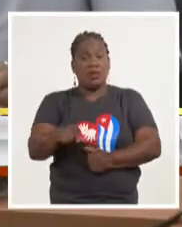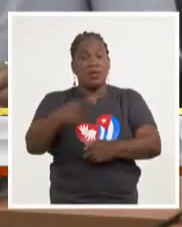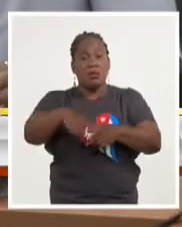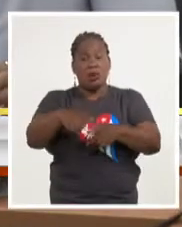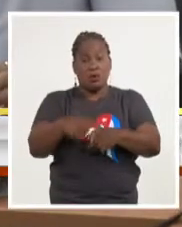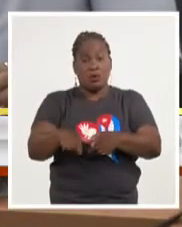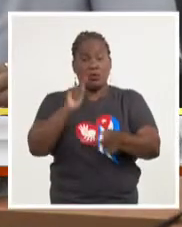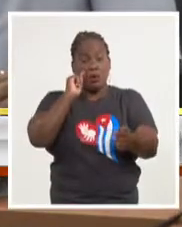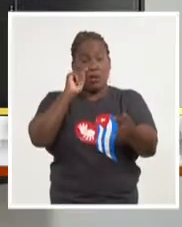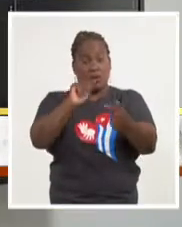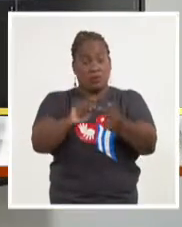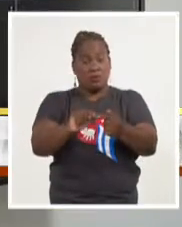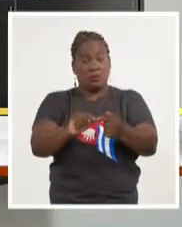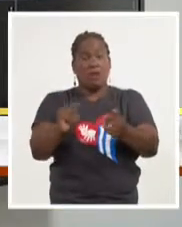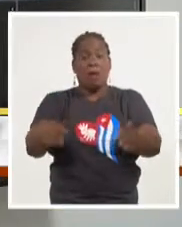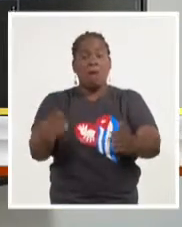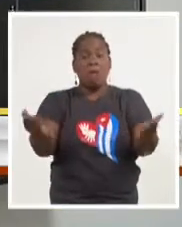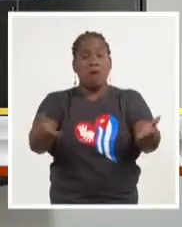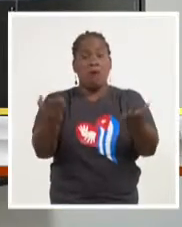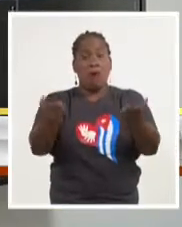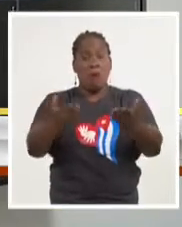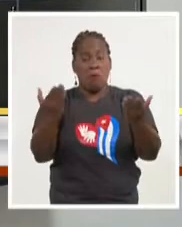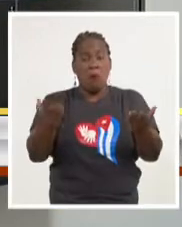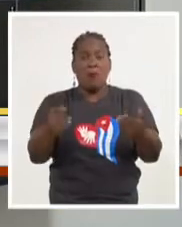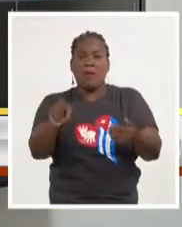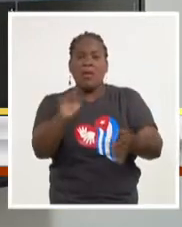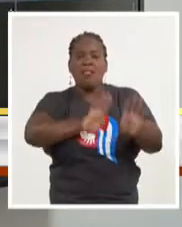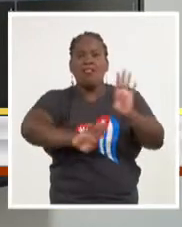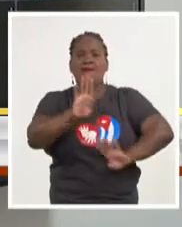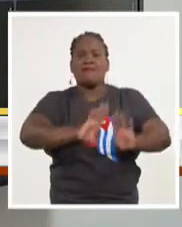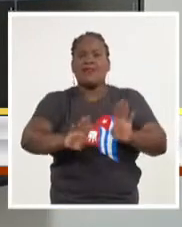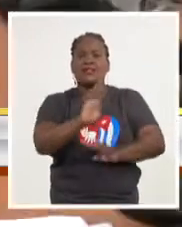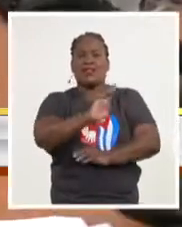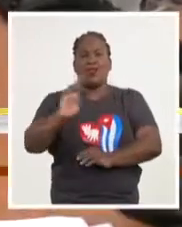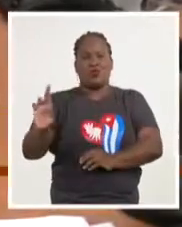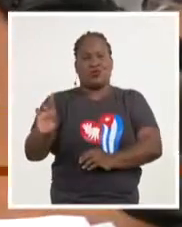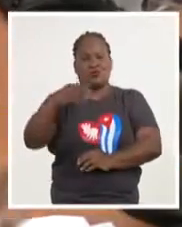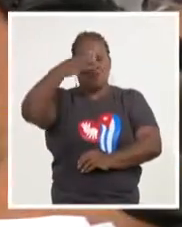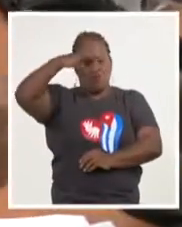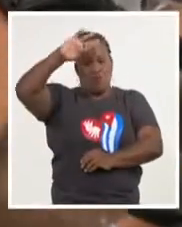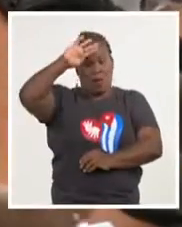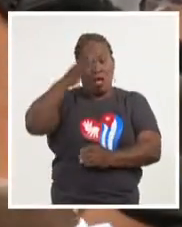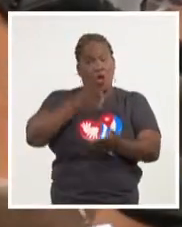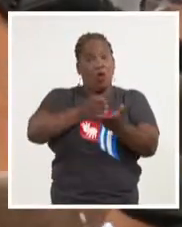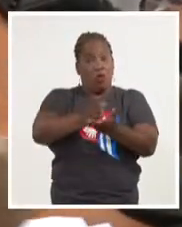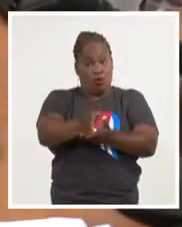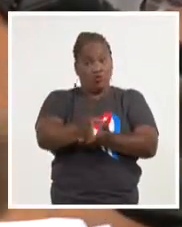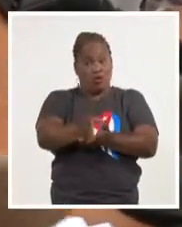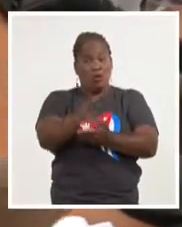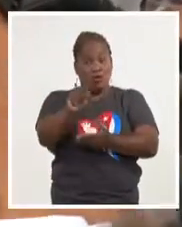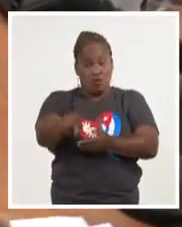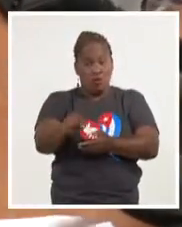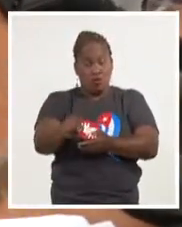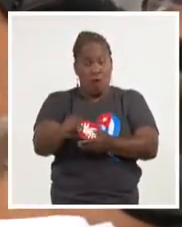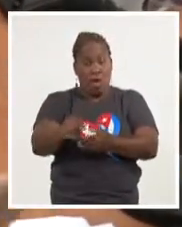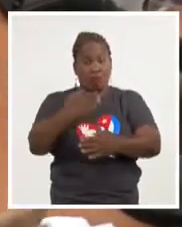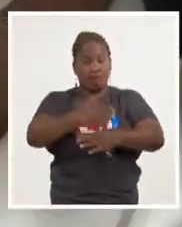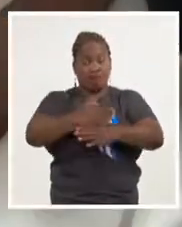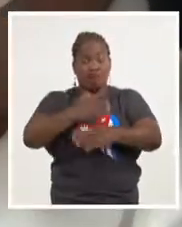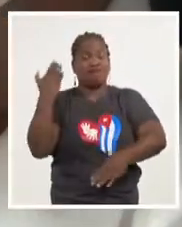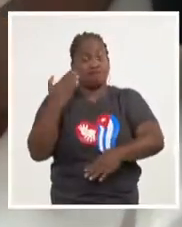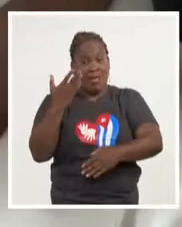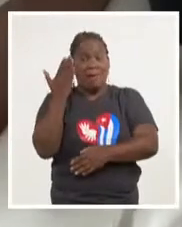objetivos promover las acciones en defensa de la revolución cubana y continuar exigiendo el levantamiento del criminal